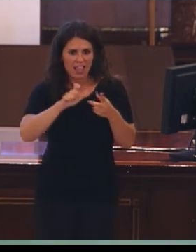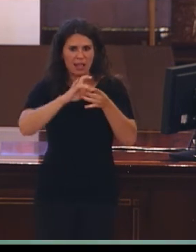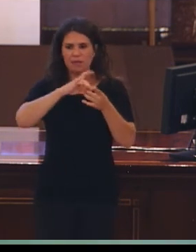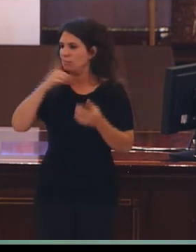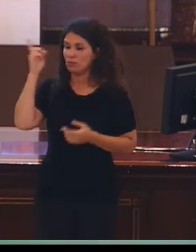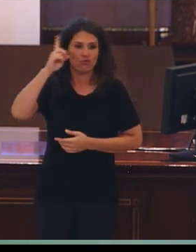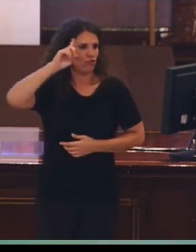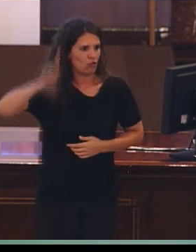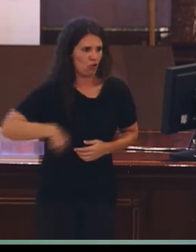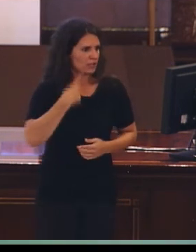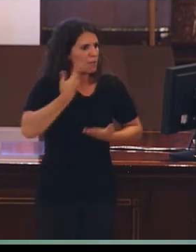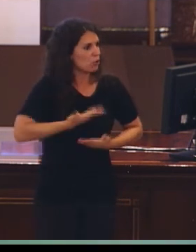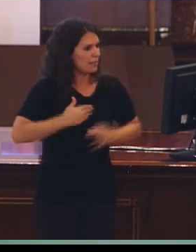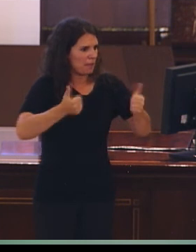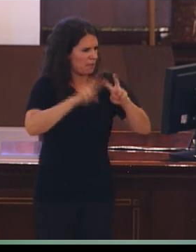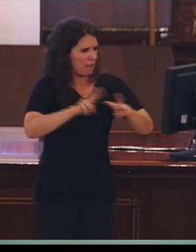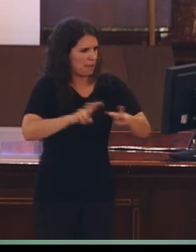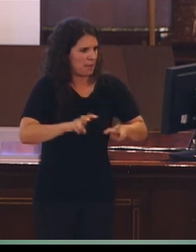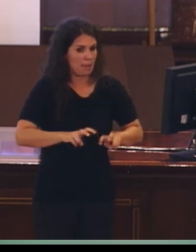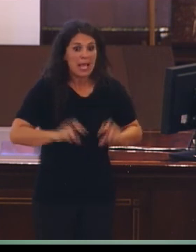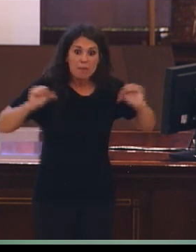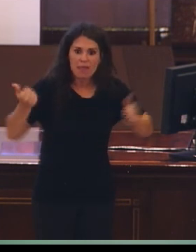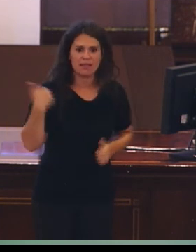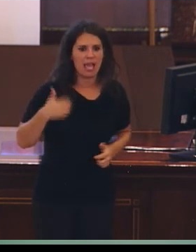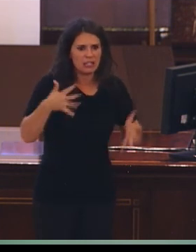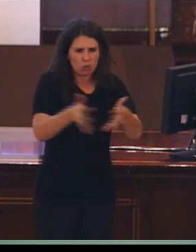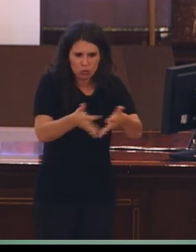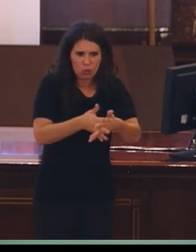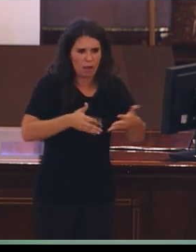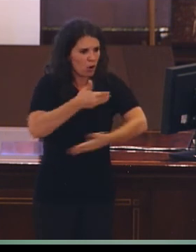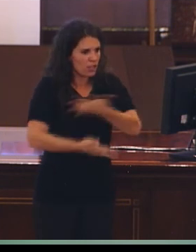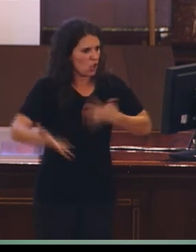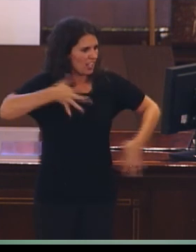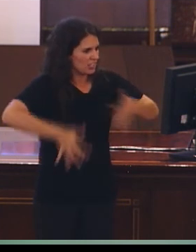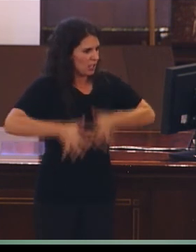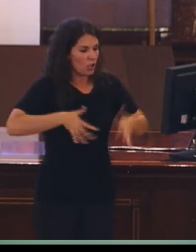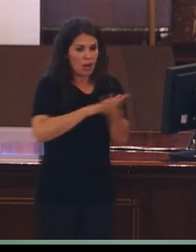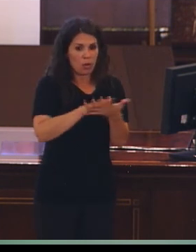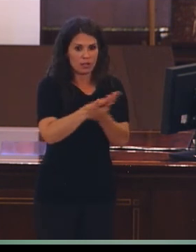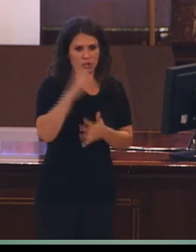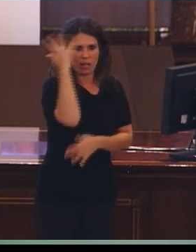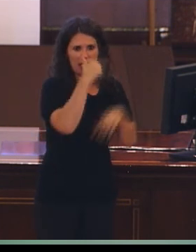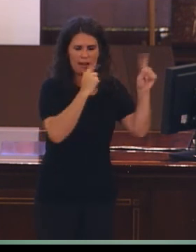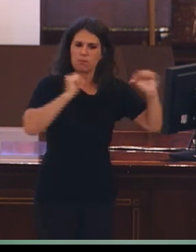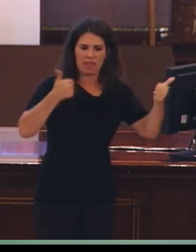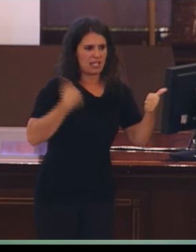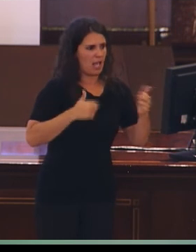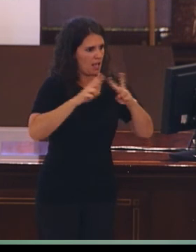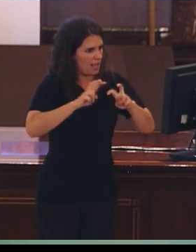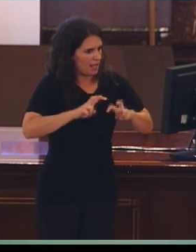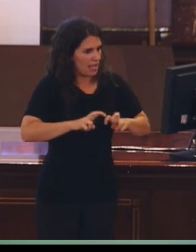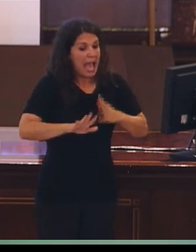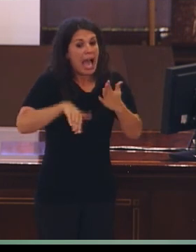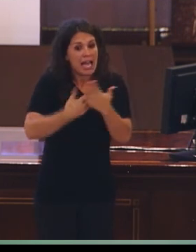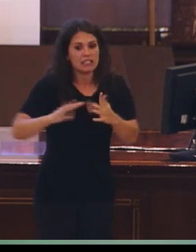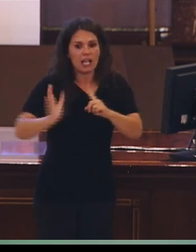de forma más completa la estructura y todo el proceso de adquisición de la lengua de signos americana incluso se empiezan los